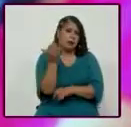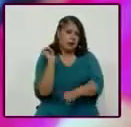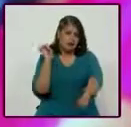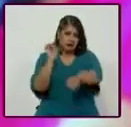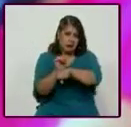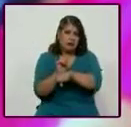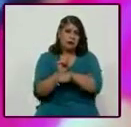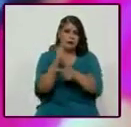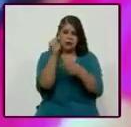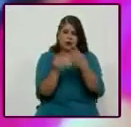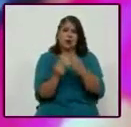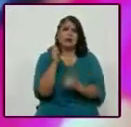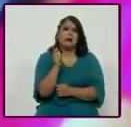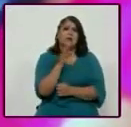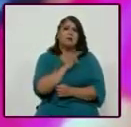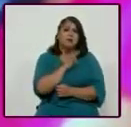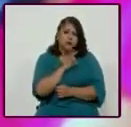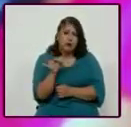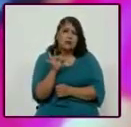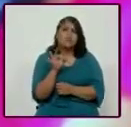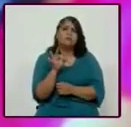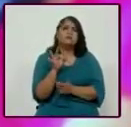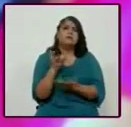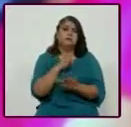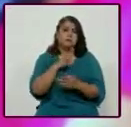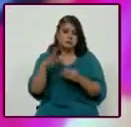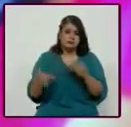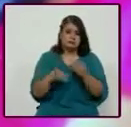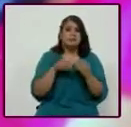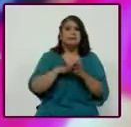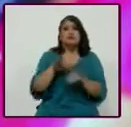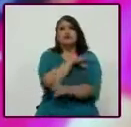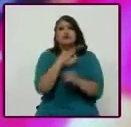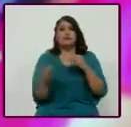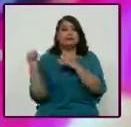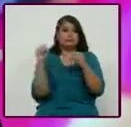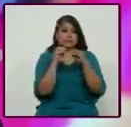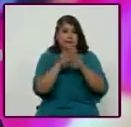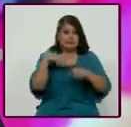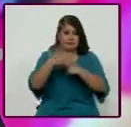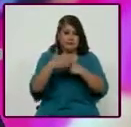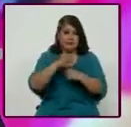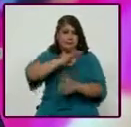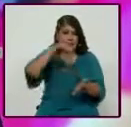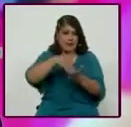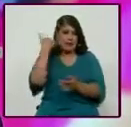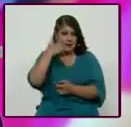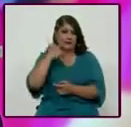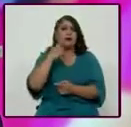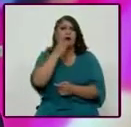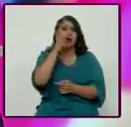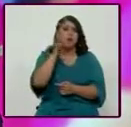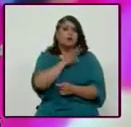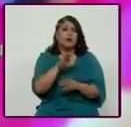fundamentalmente, tuviera bien incorporar en el último debate que se celebró en Mérida, cuestionamientos sobre el deporte